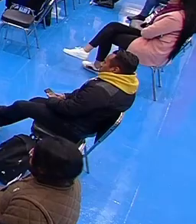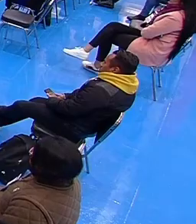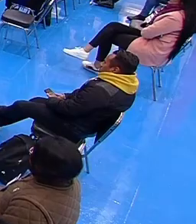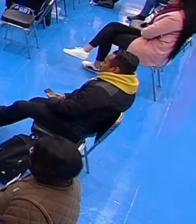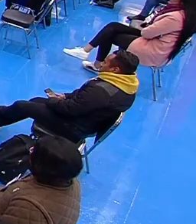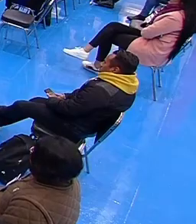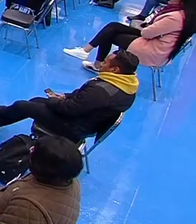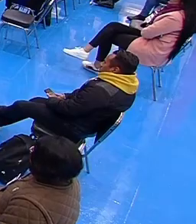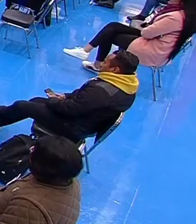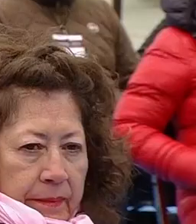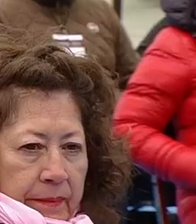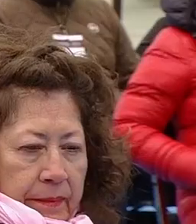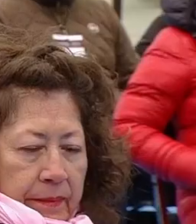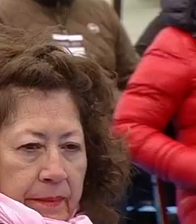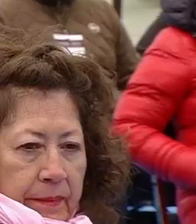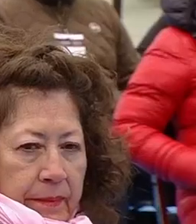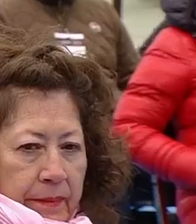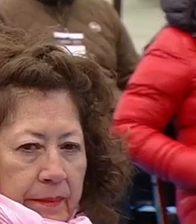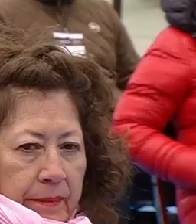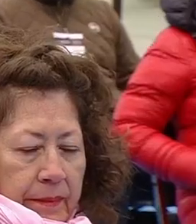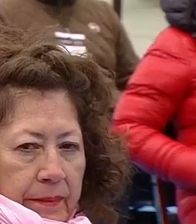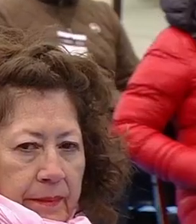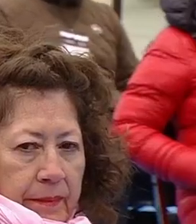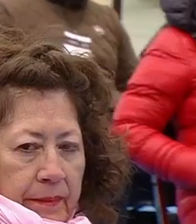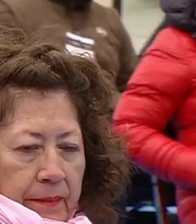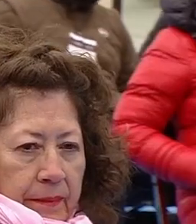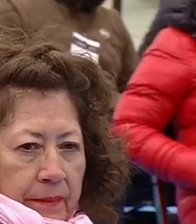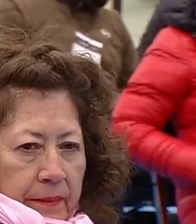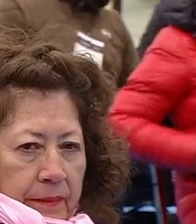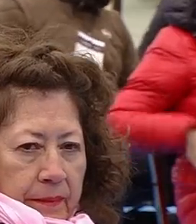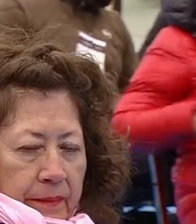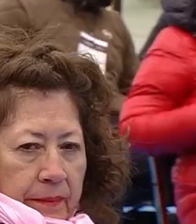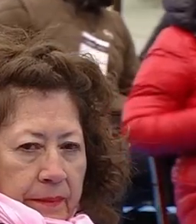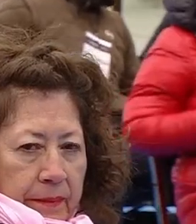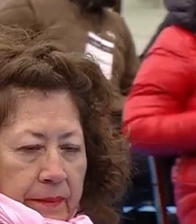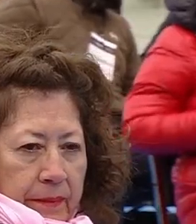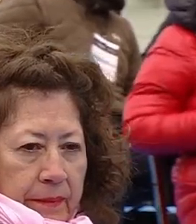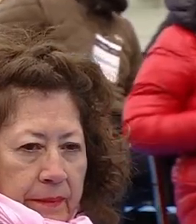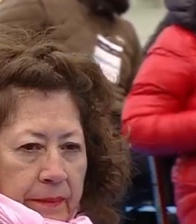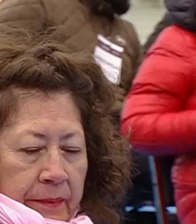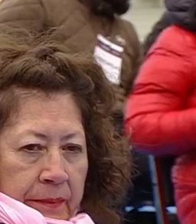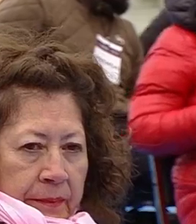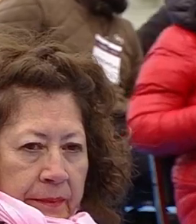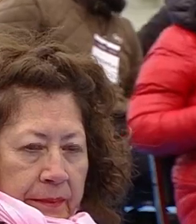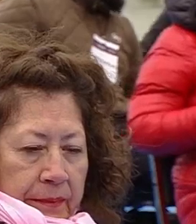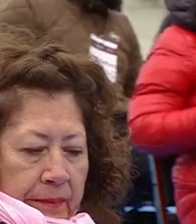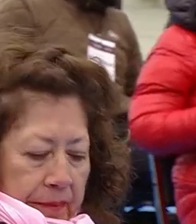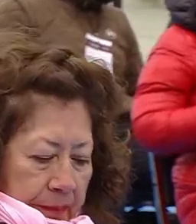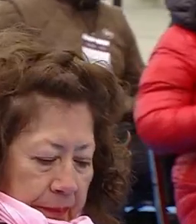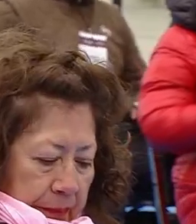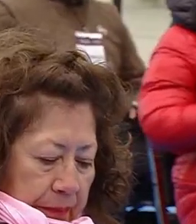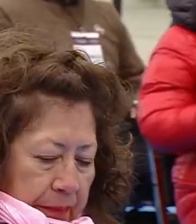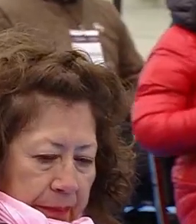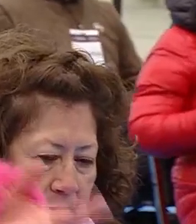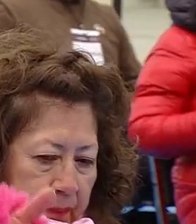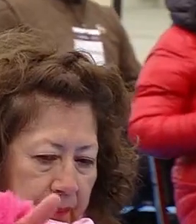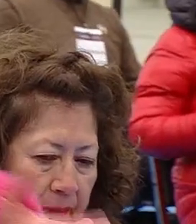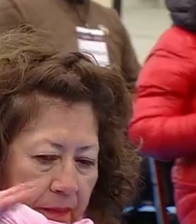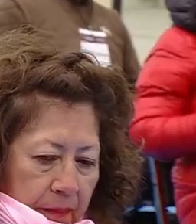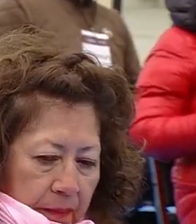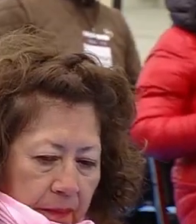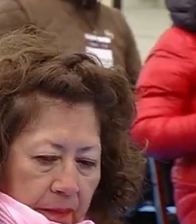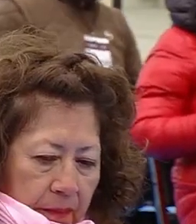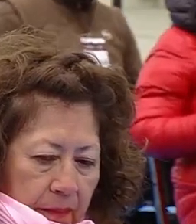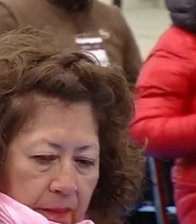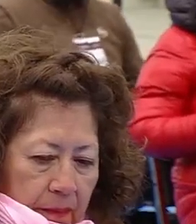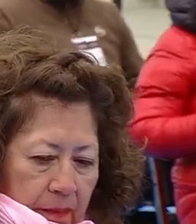incontrovertible es que los pobladores de Palmar desde esa sensibilidad de migrantes los protegieron y grabaron testimonios grabaron